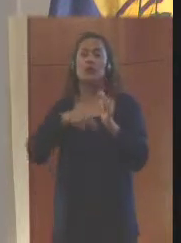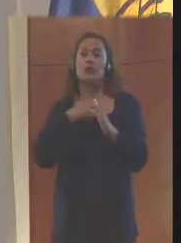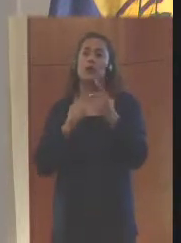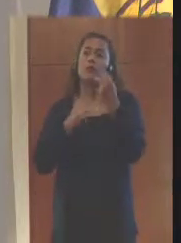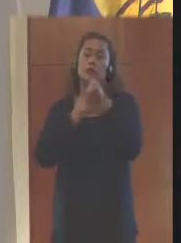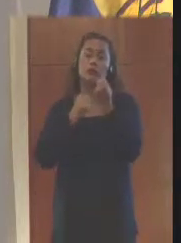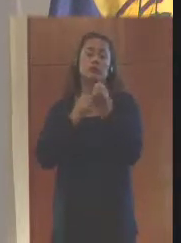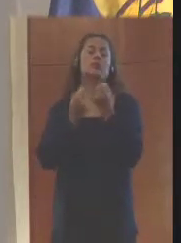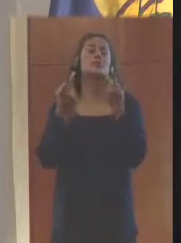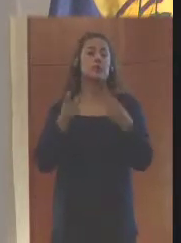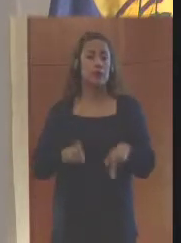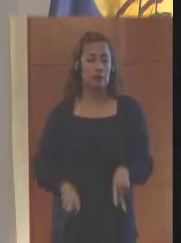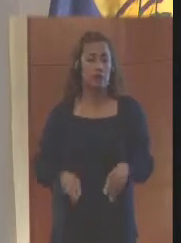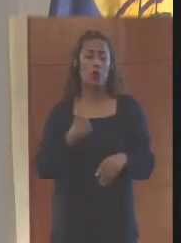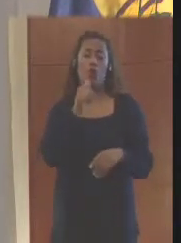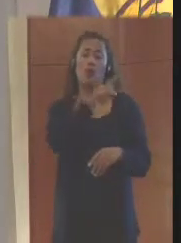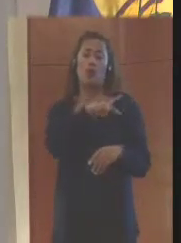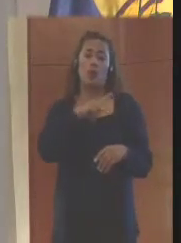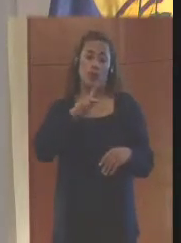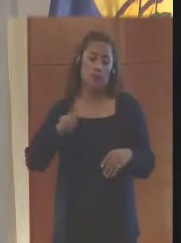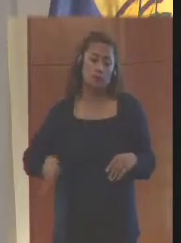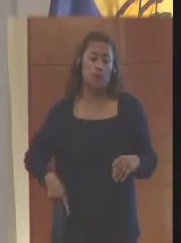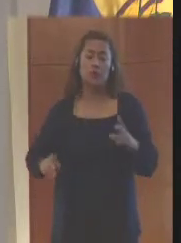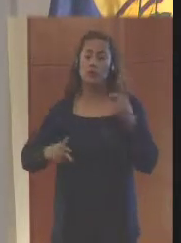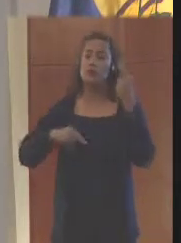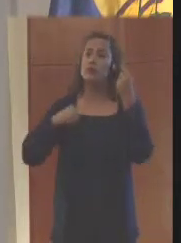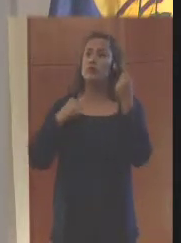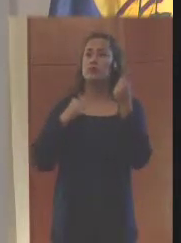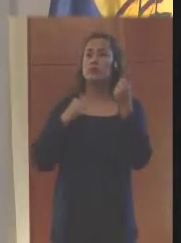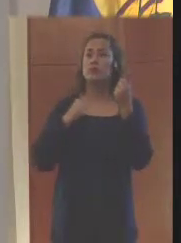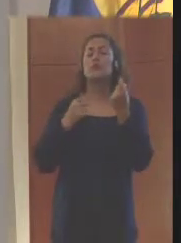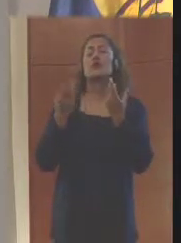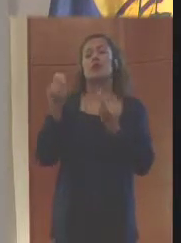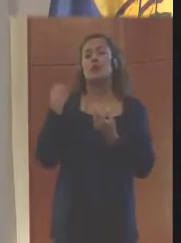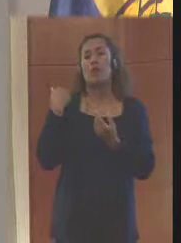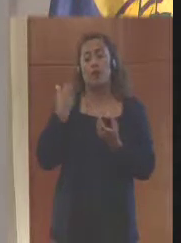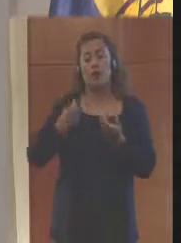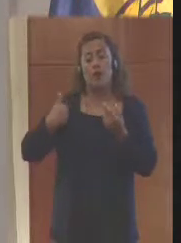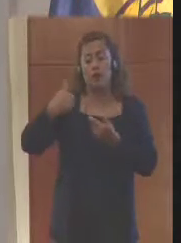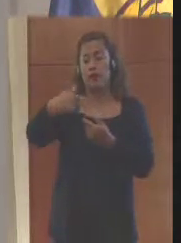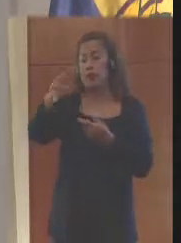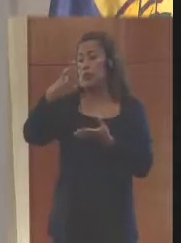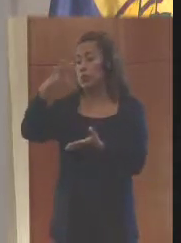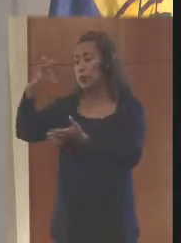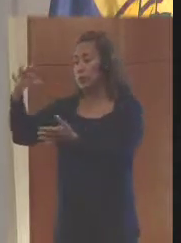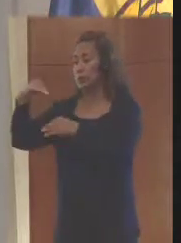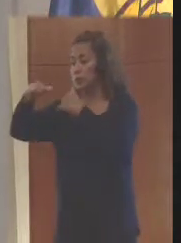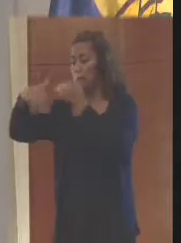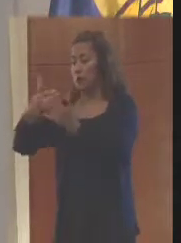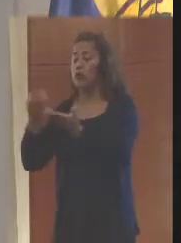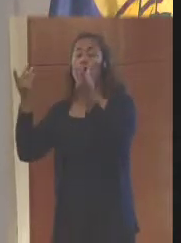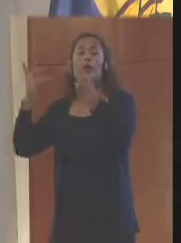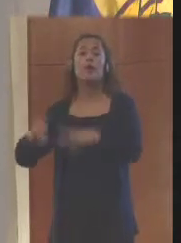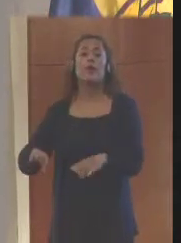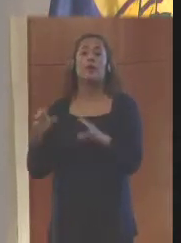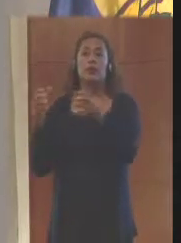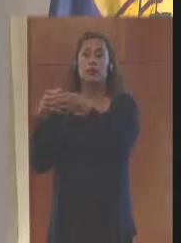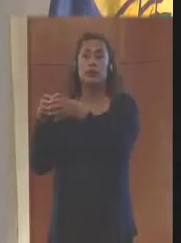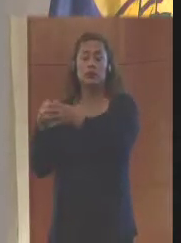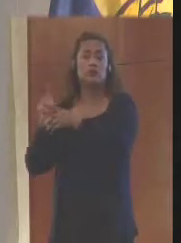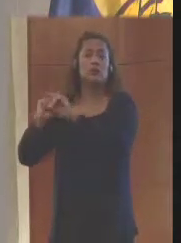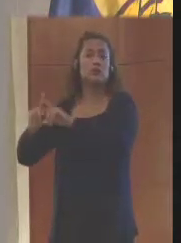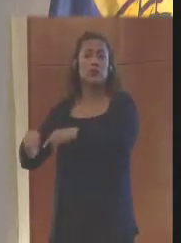como sector privado. Y en este punto el llamado es a que los representantes del sector privado, las agremiaciones del sector